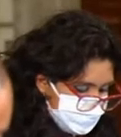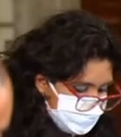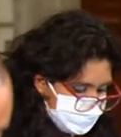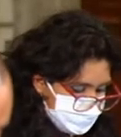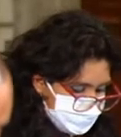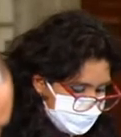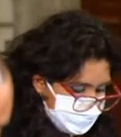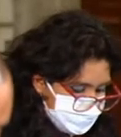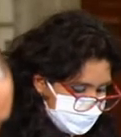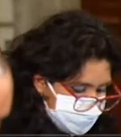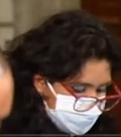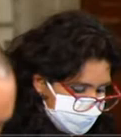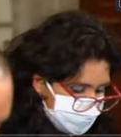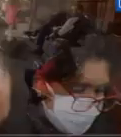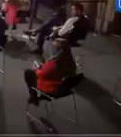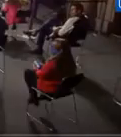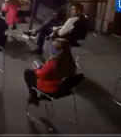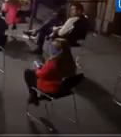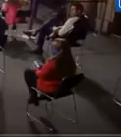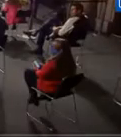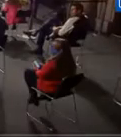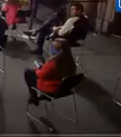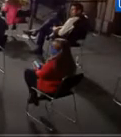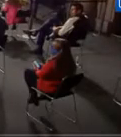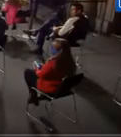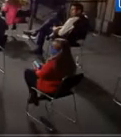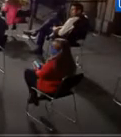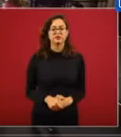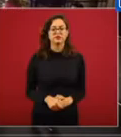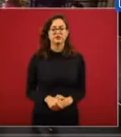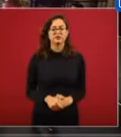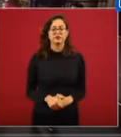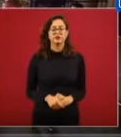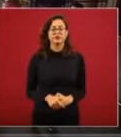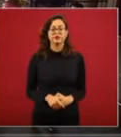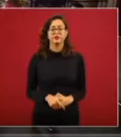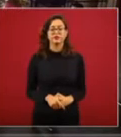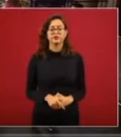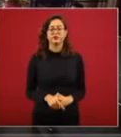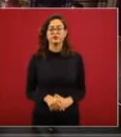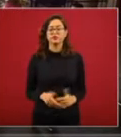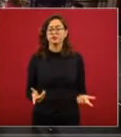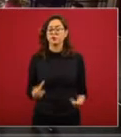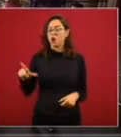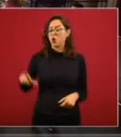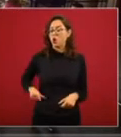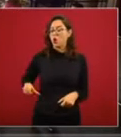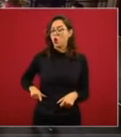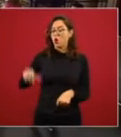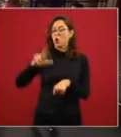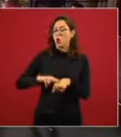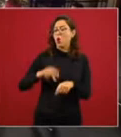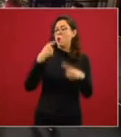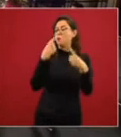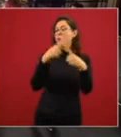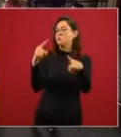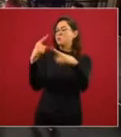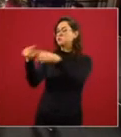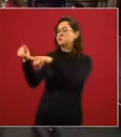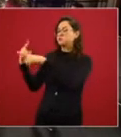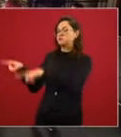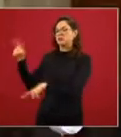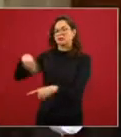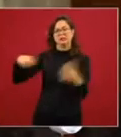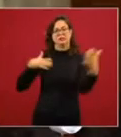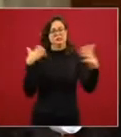pobladores y del señor Jaime Ríos por otro lado los gobernadores están muy molestos porque no les dará más dinero incluso